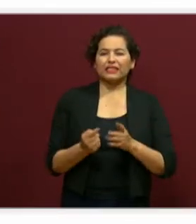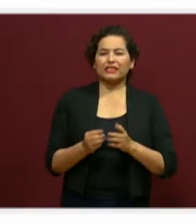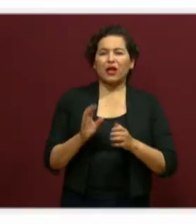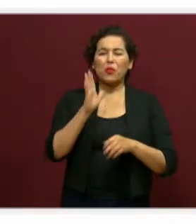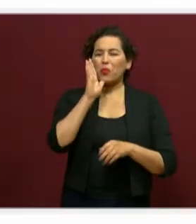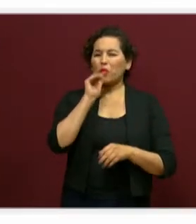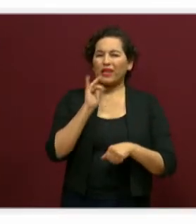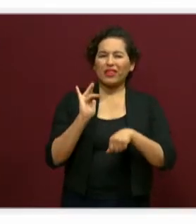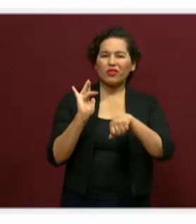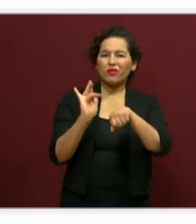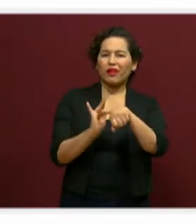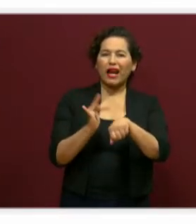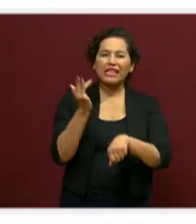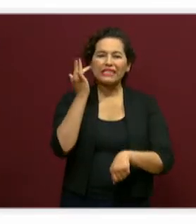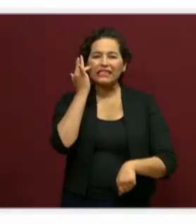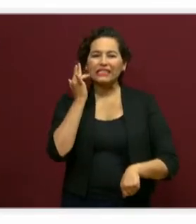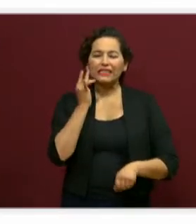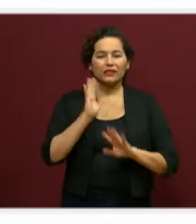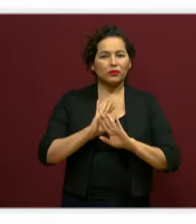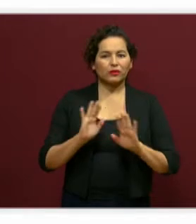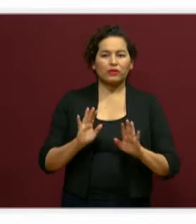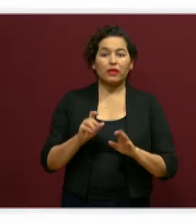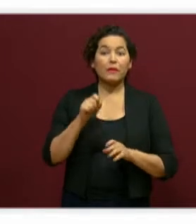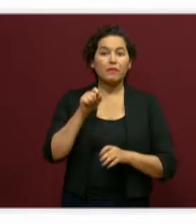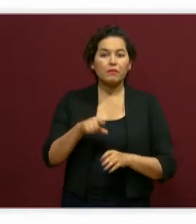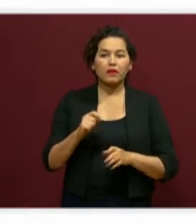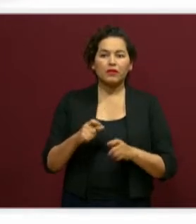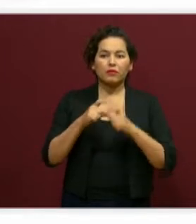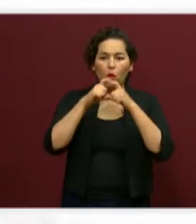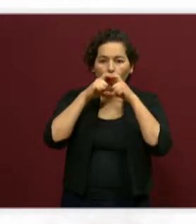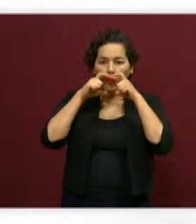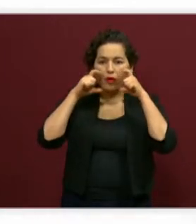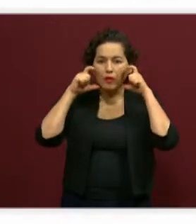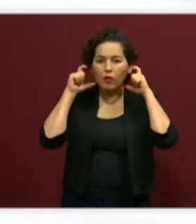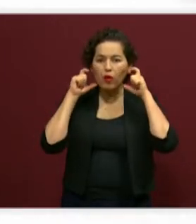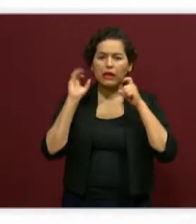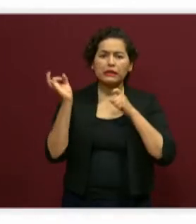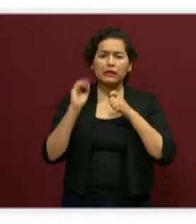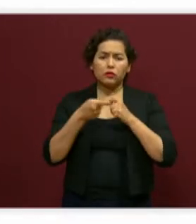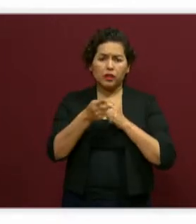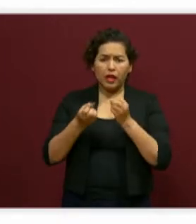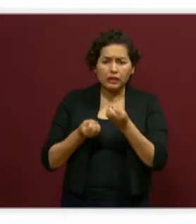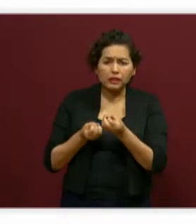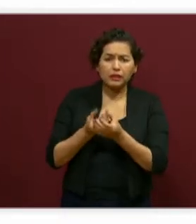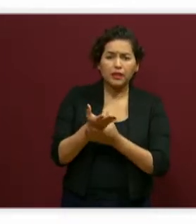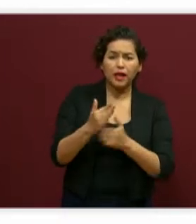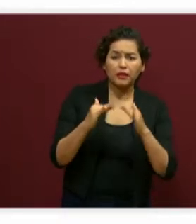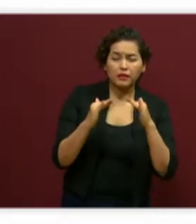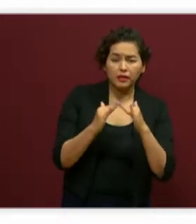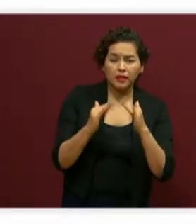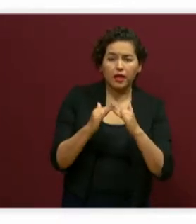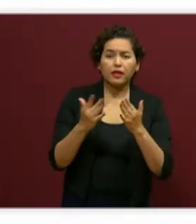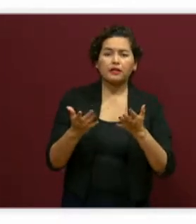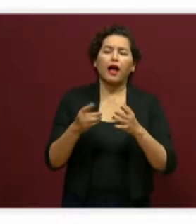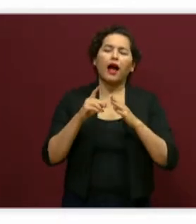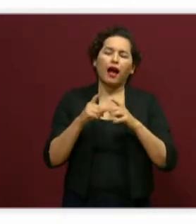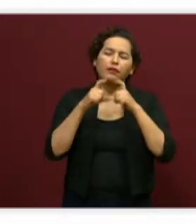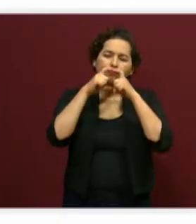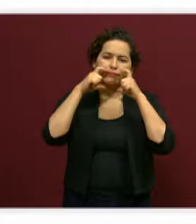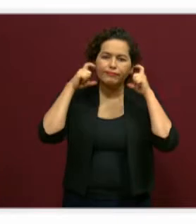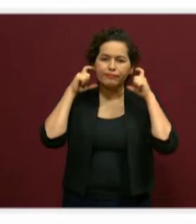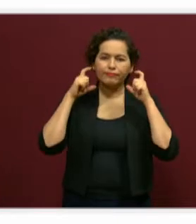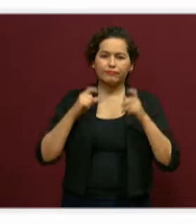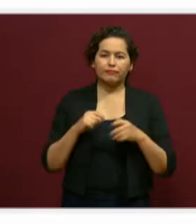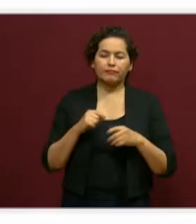la cara. Y también vamos a utilizar el cubrebocas al salir de casa si es que requerimos hacerlo de manera asertiva. Si es desechable